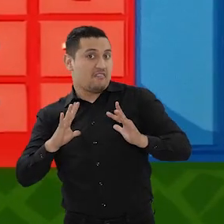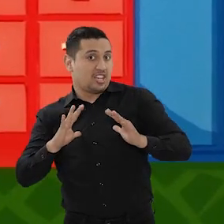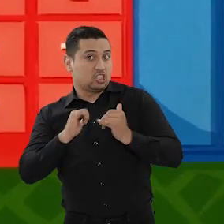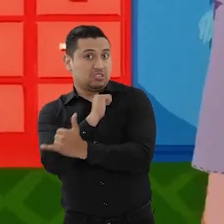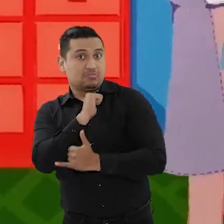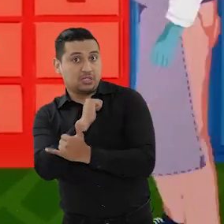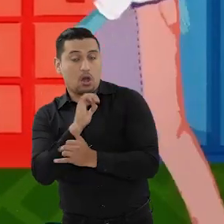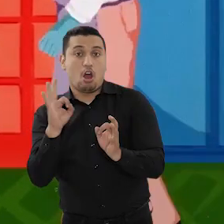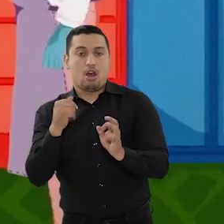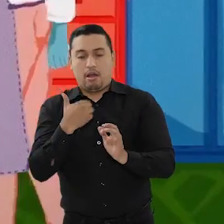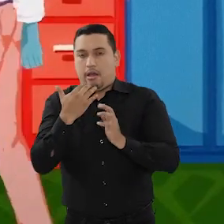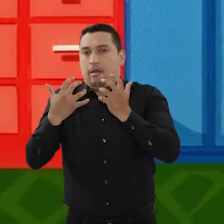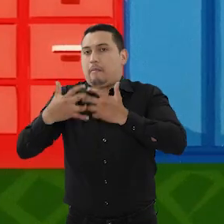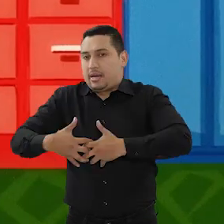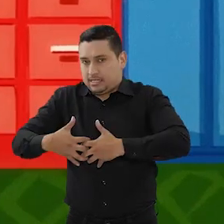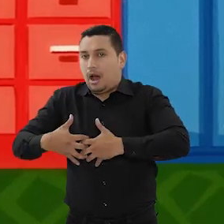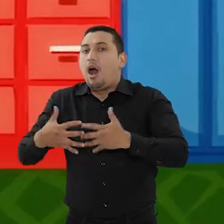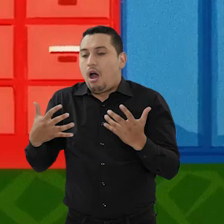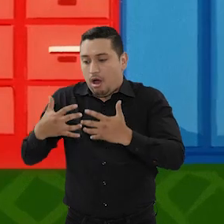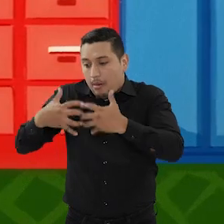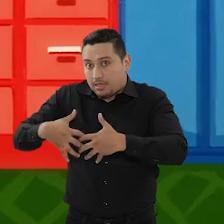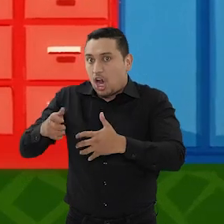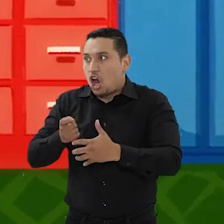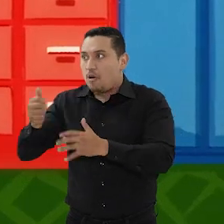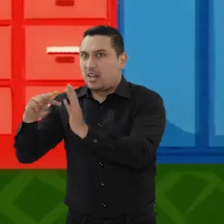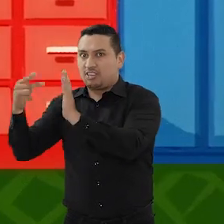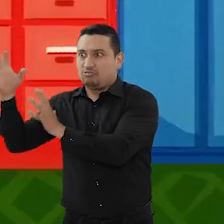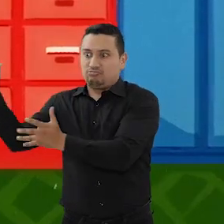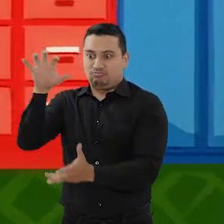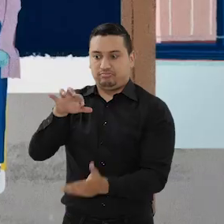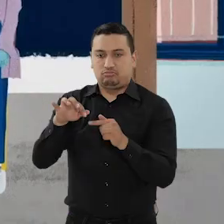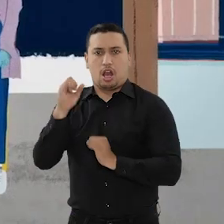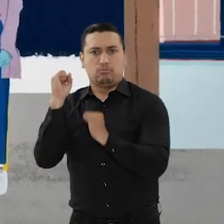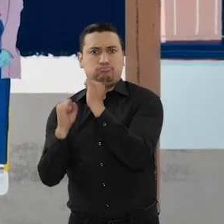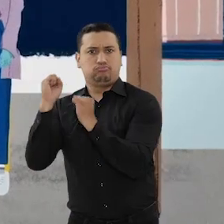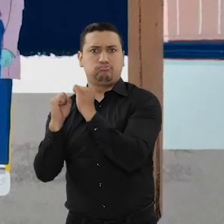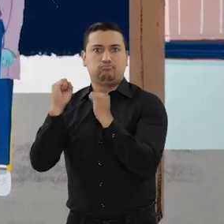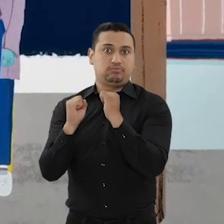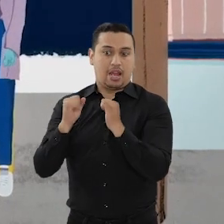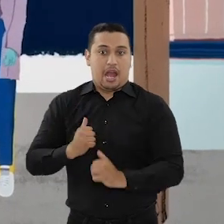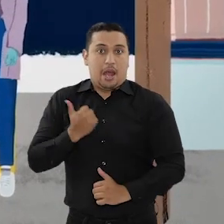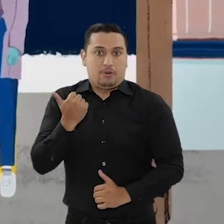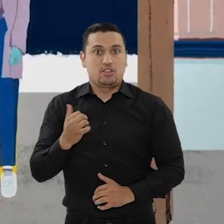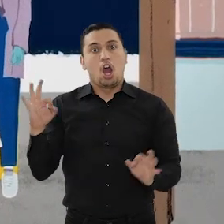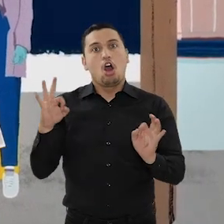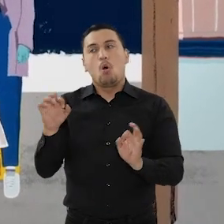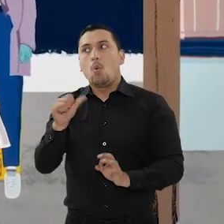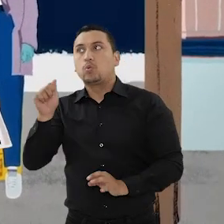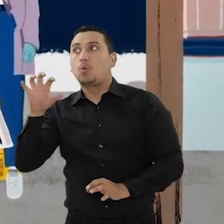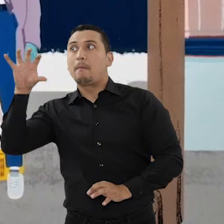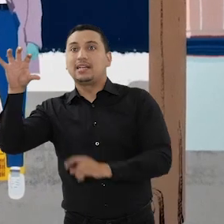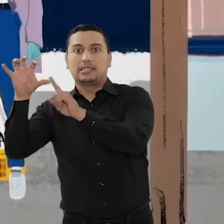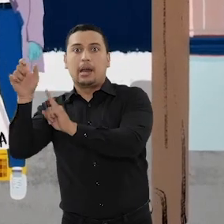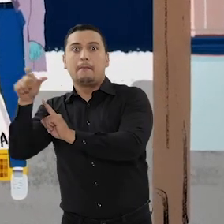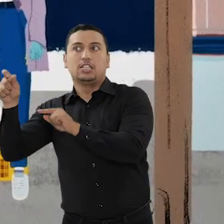o si somos empresarios invertir en maquinaria por ejemplo. Es posible también que lleguen muchos extranjeros a nuestro país y